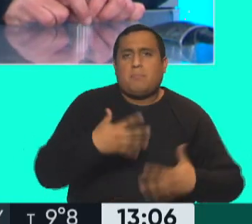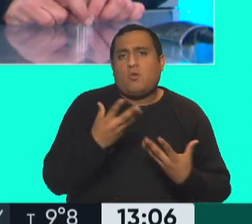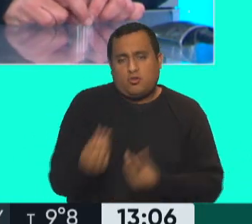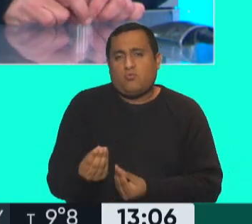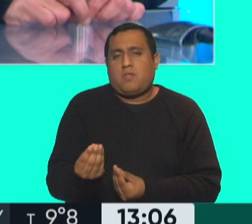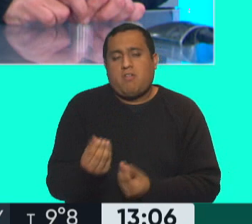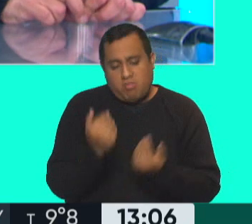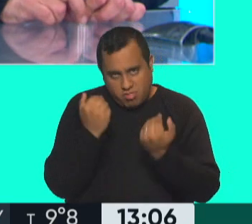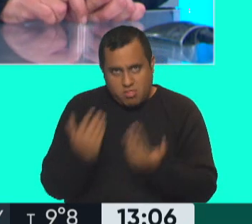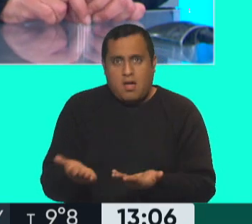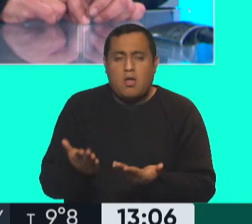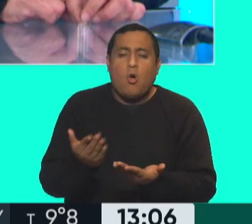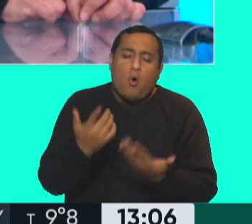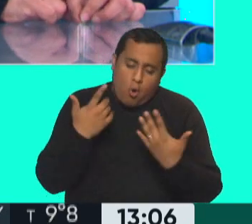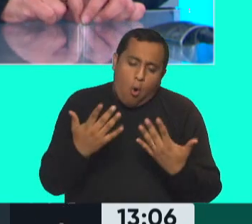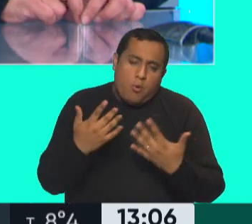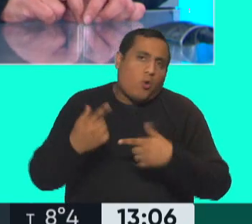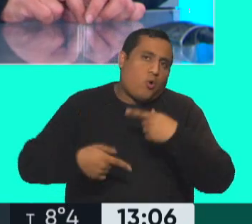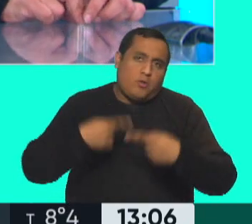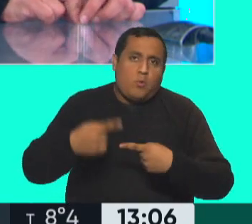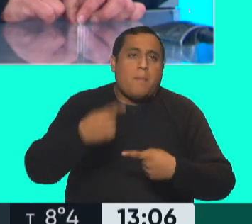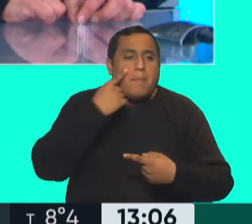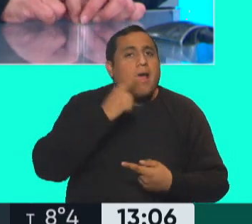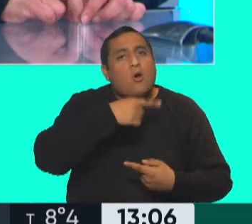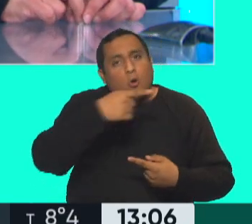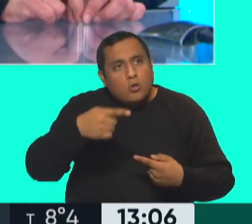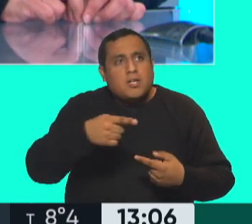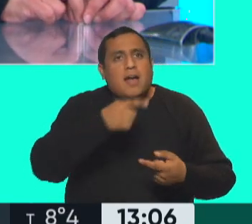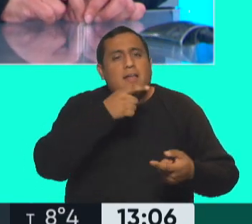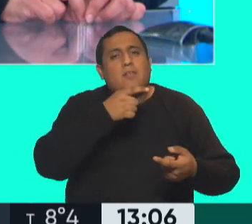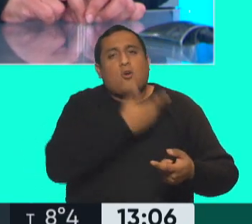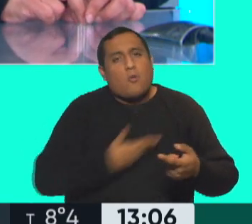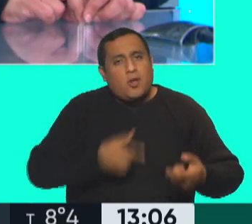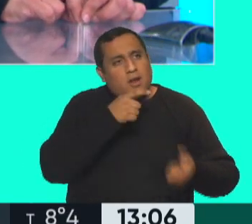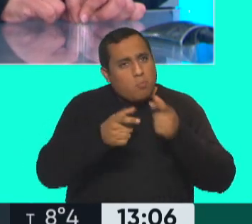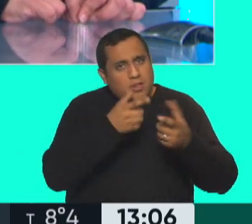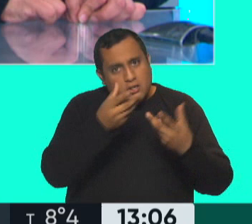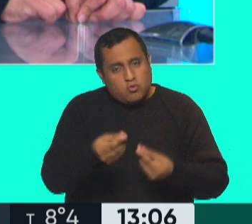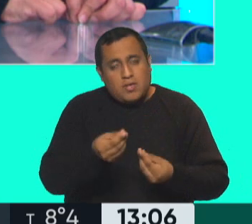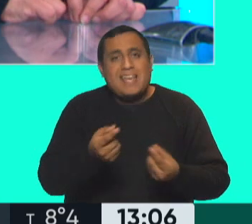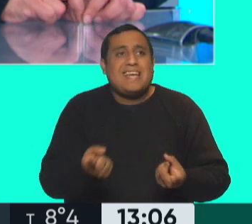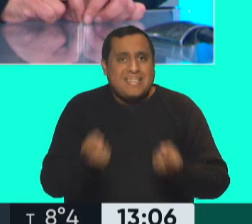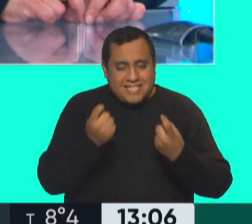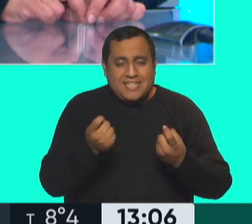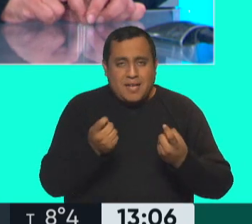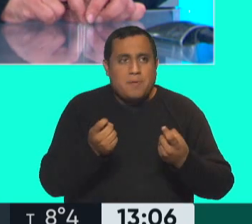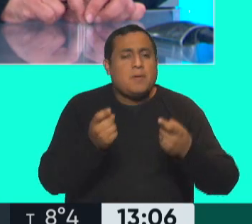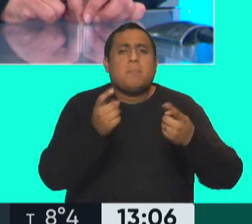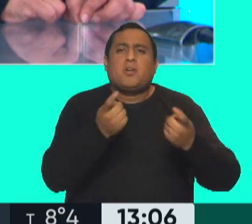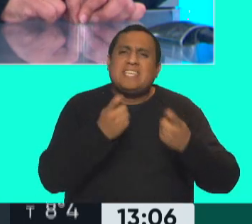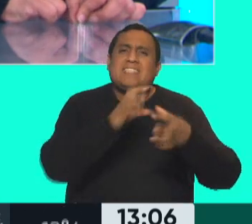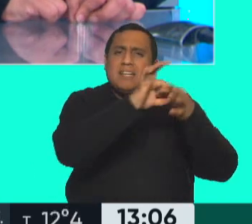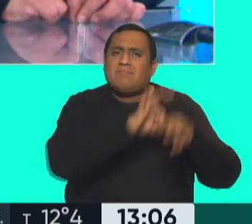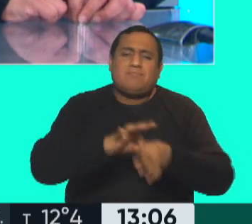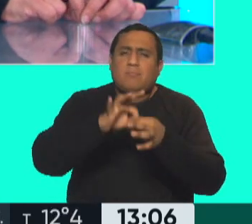Por supuesto, seguimos trabajando para que las otras respuestas también lleguen y es imprescindible para que llegue la articulación con los municipios,